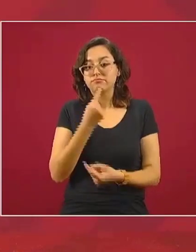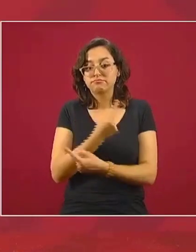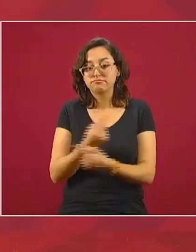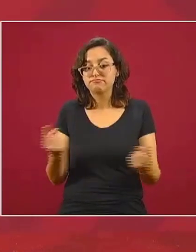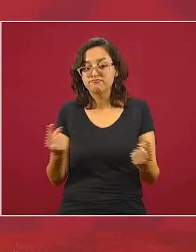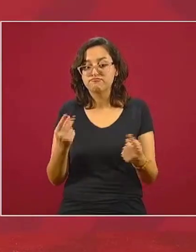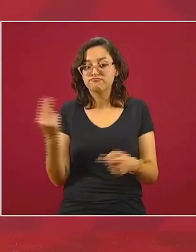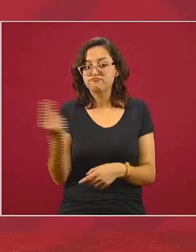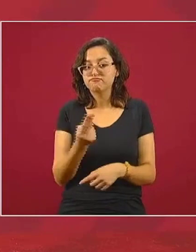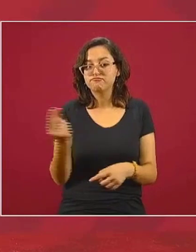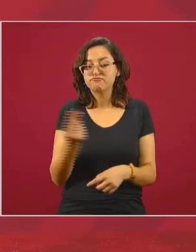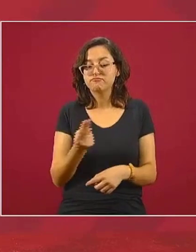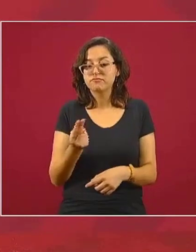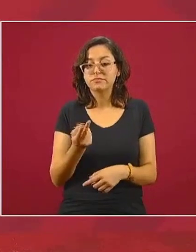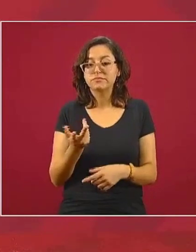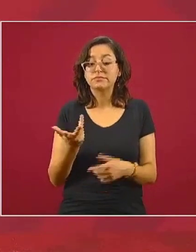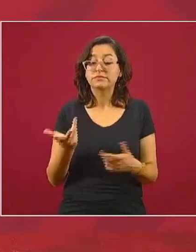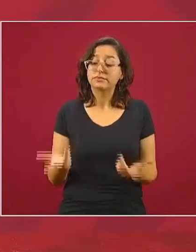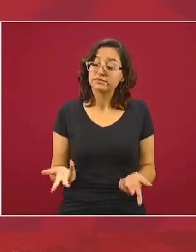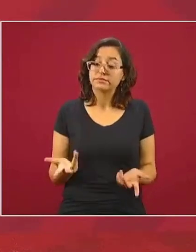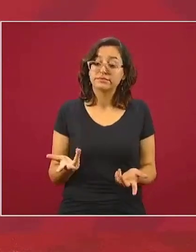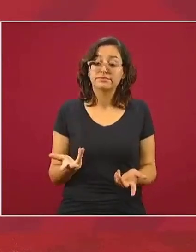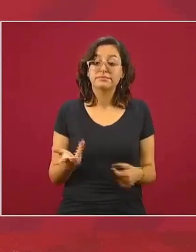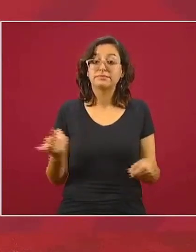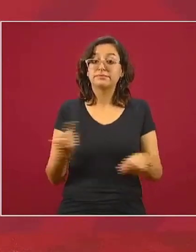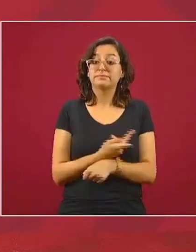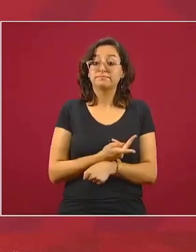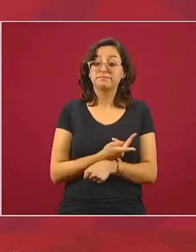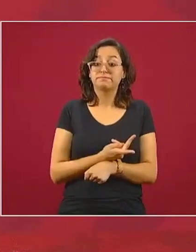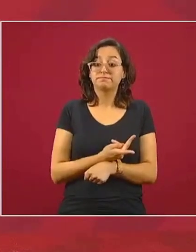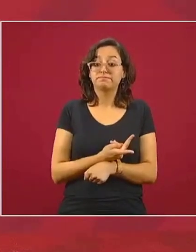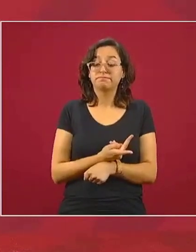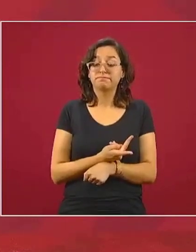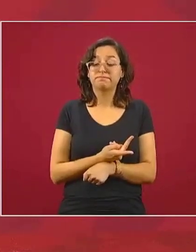cubrebocas para ir a la escuela hay un tema que